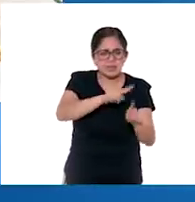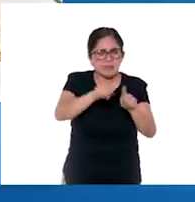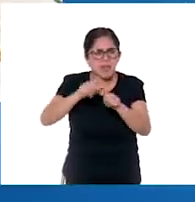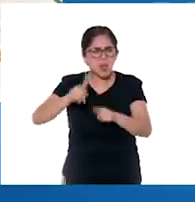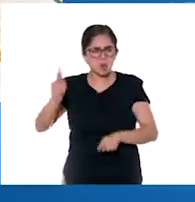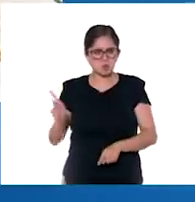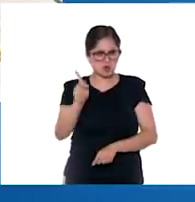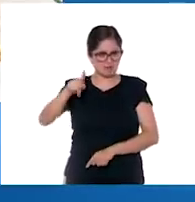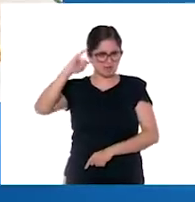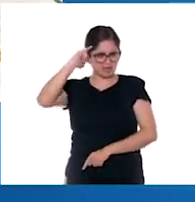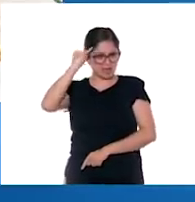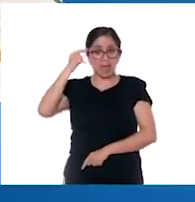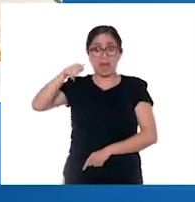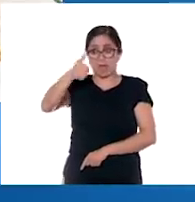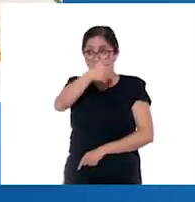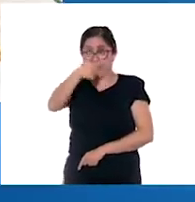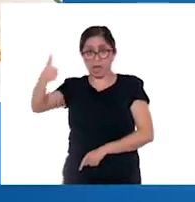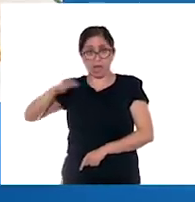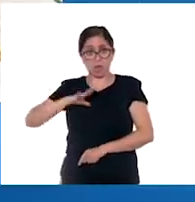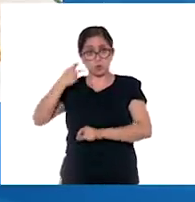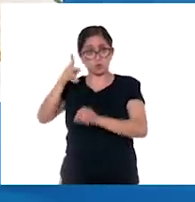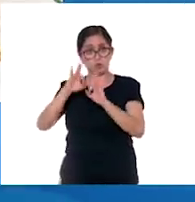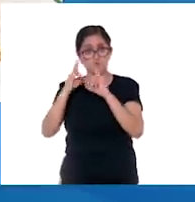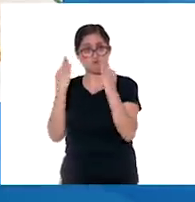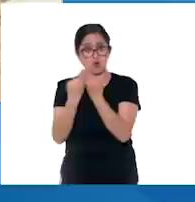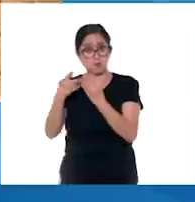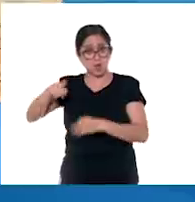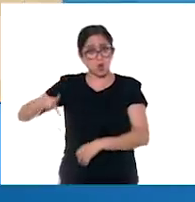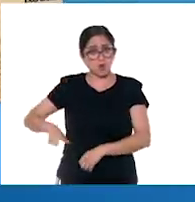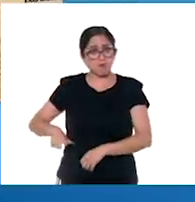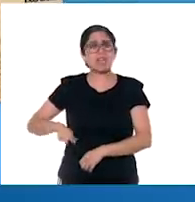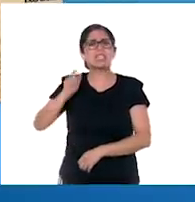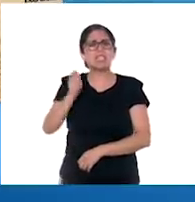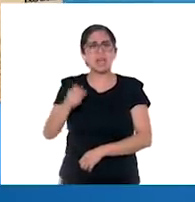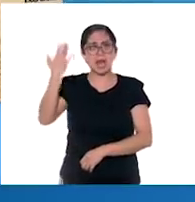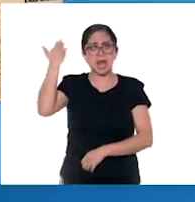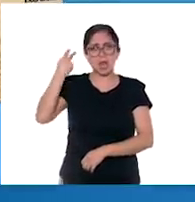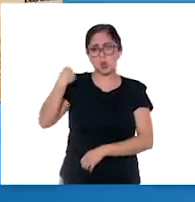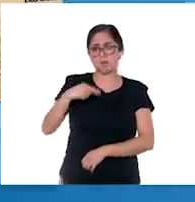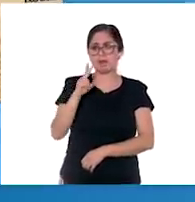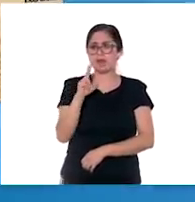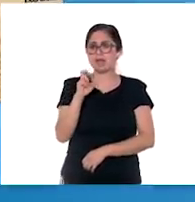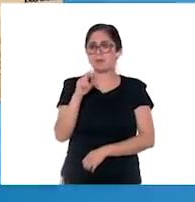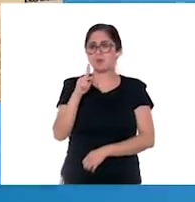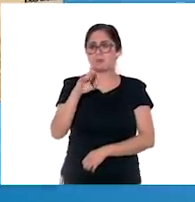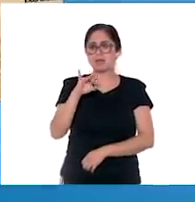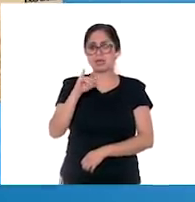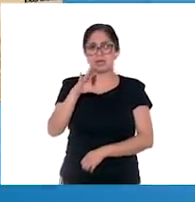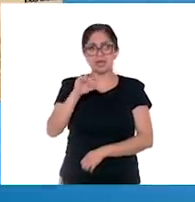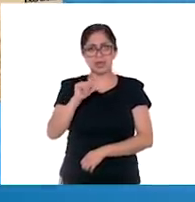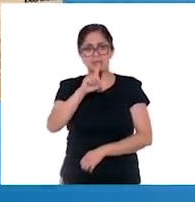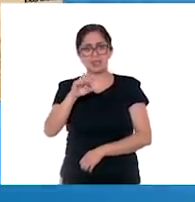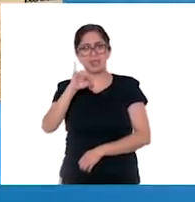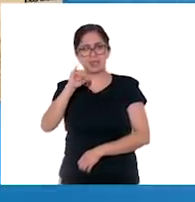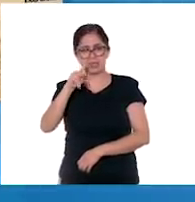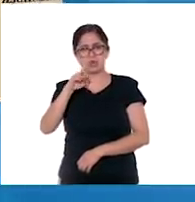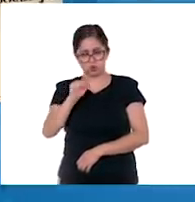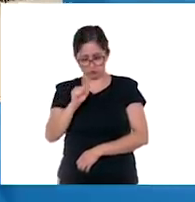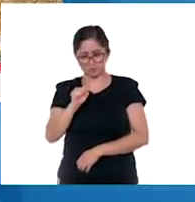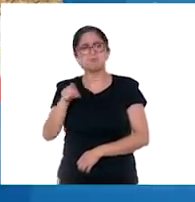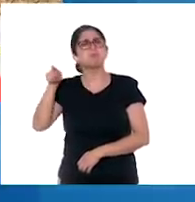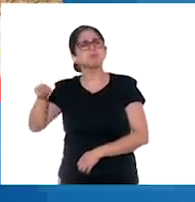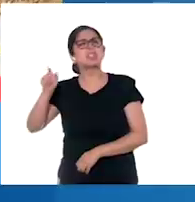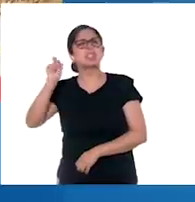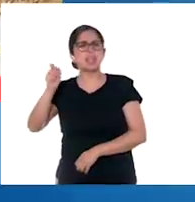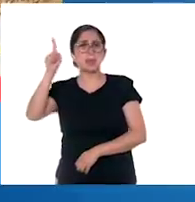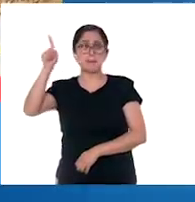cuales tenían su propio sistema de gobierno, llamado República de Indios. La corona española, además de todo, decidió enviar